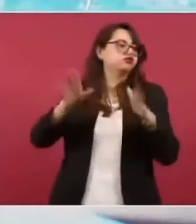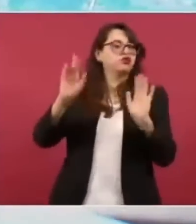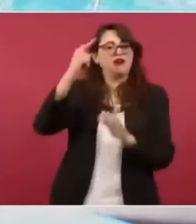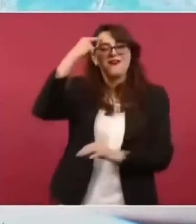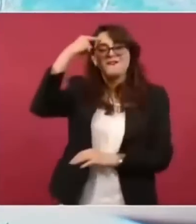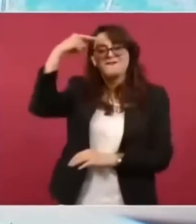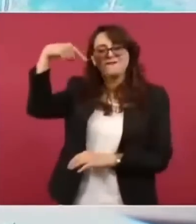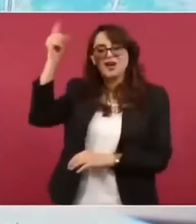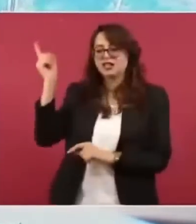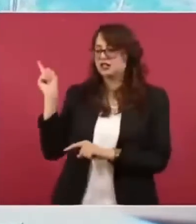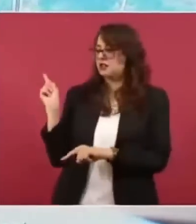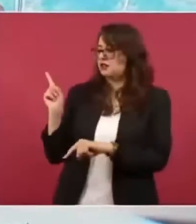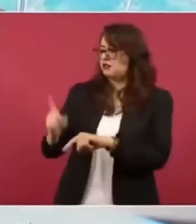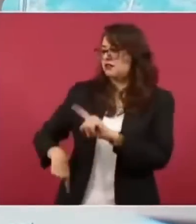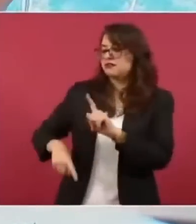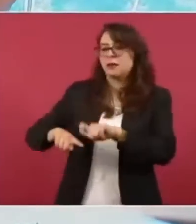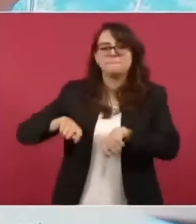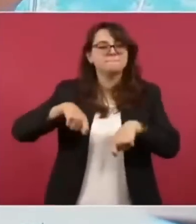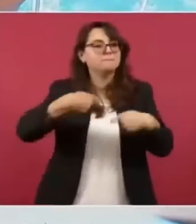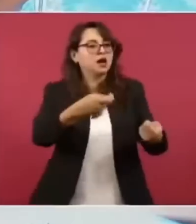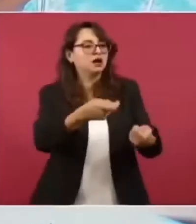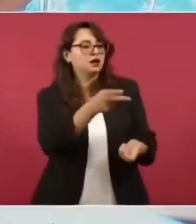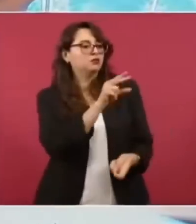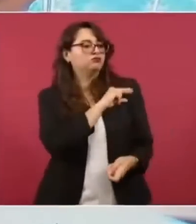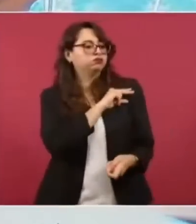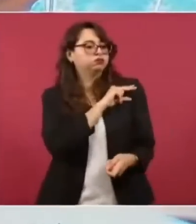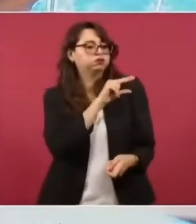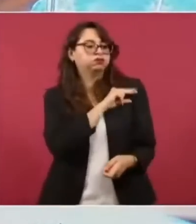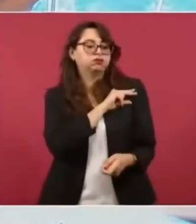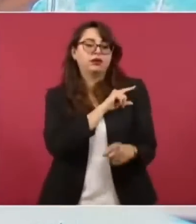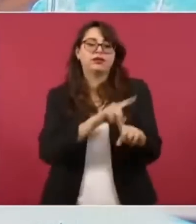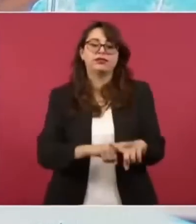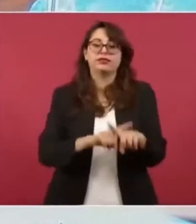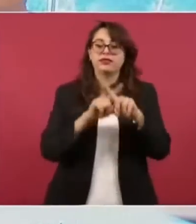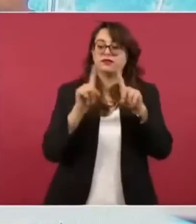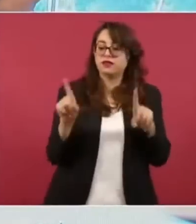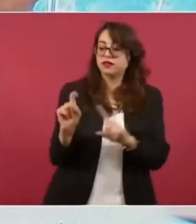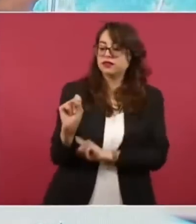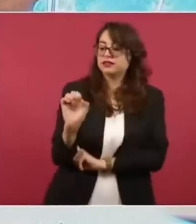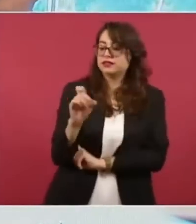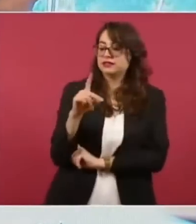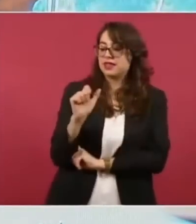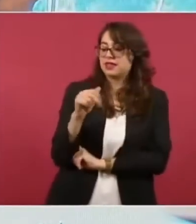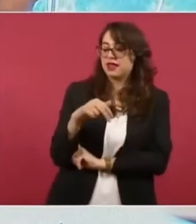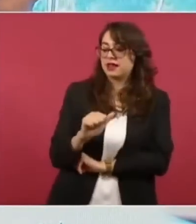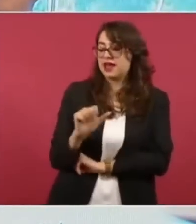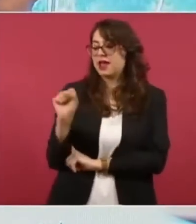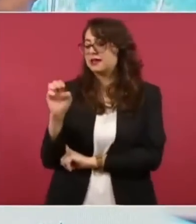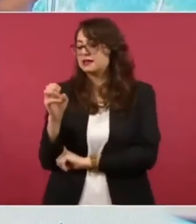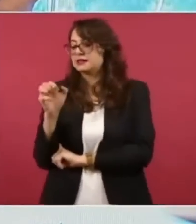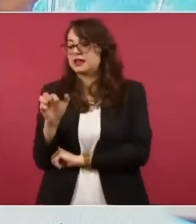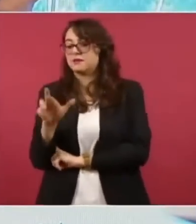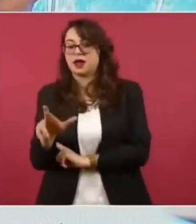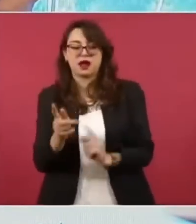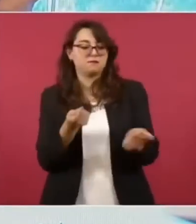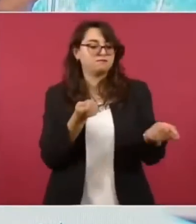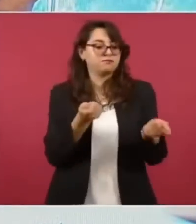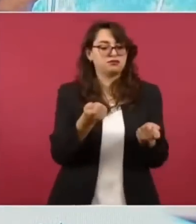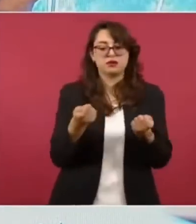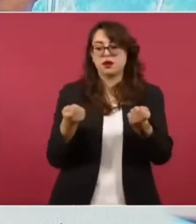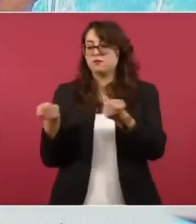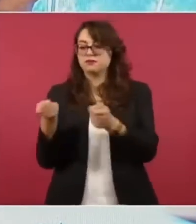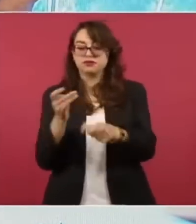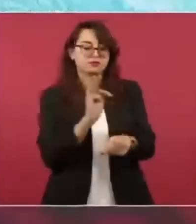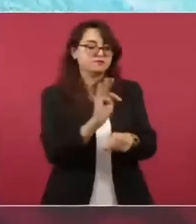de las obras son para garantizar todas las utilidades las pensiones de las fuerzas